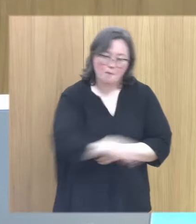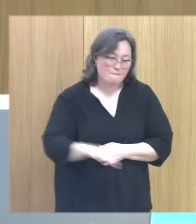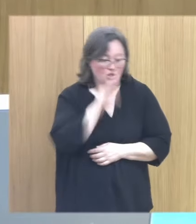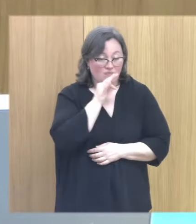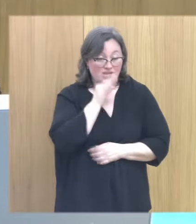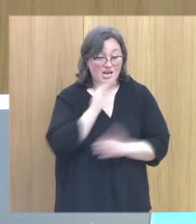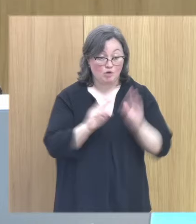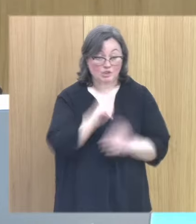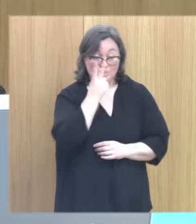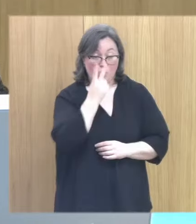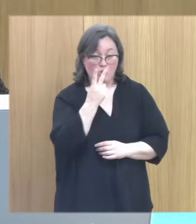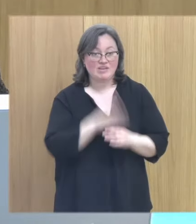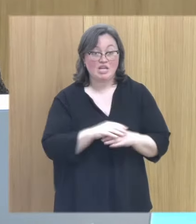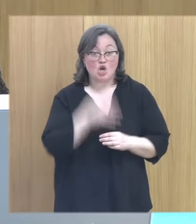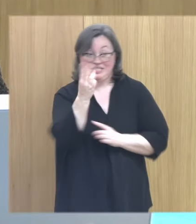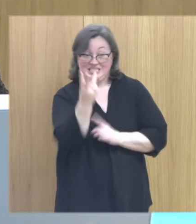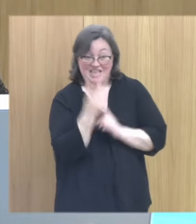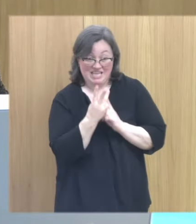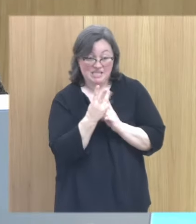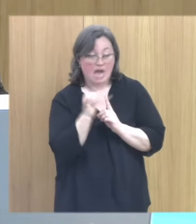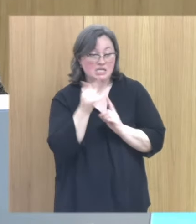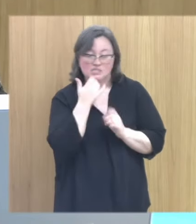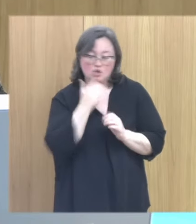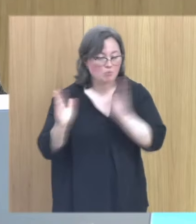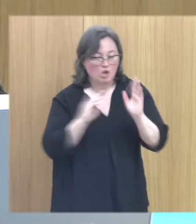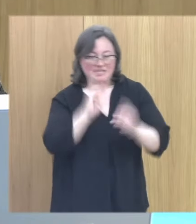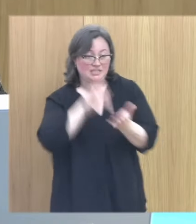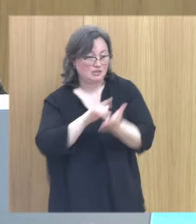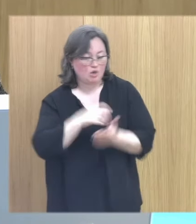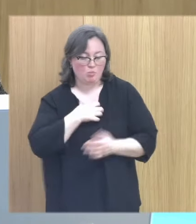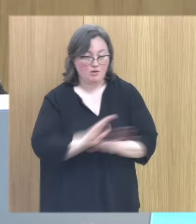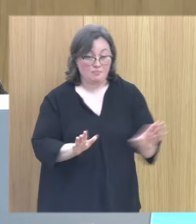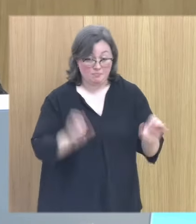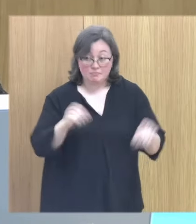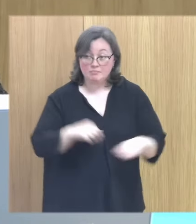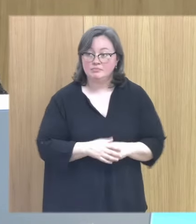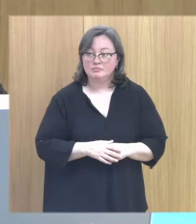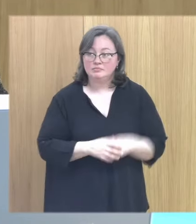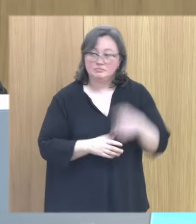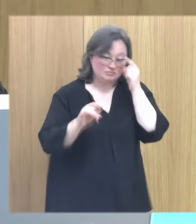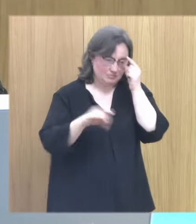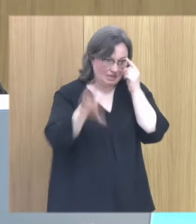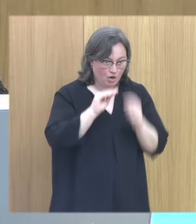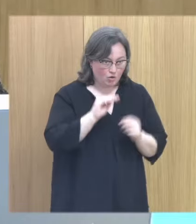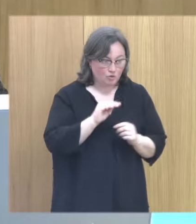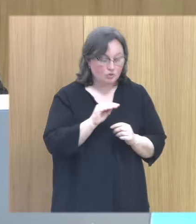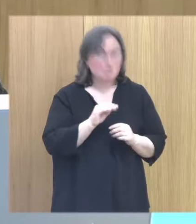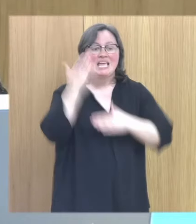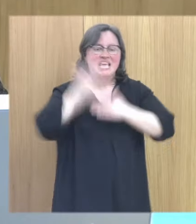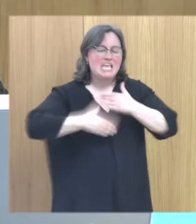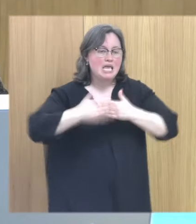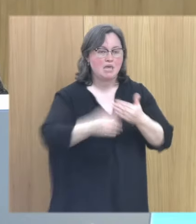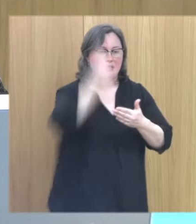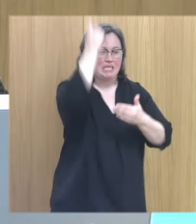segundo bloque o tengo mi tres o no paso al tercero y este es un límite